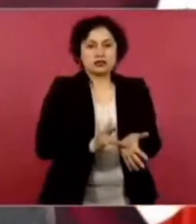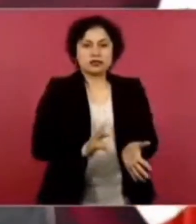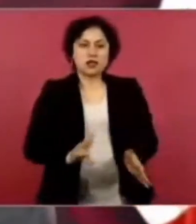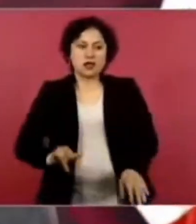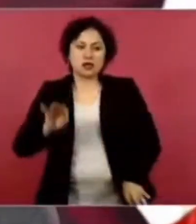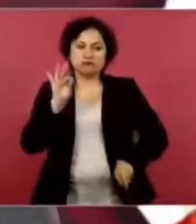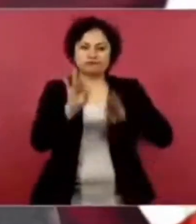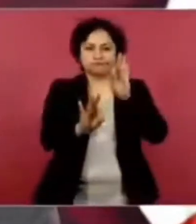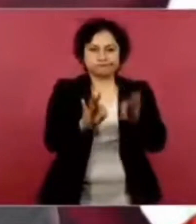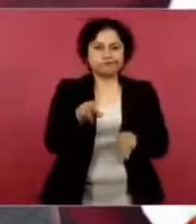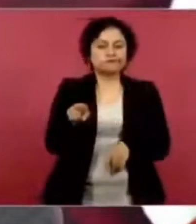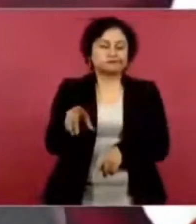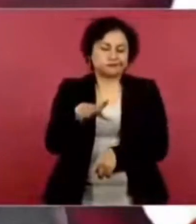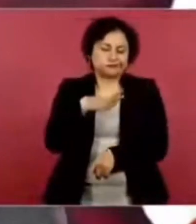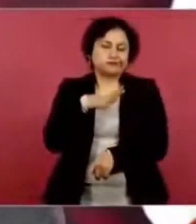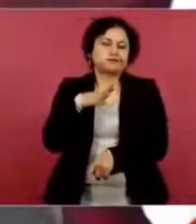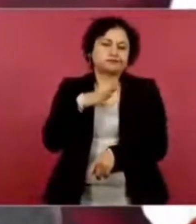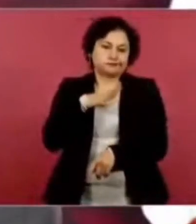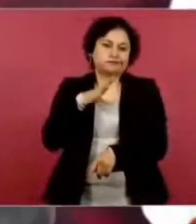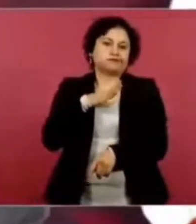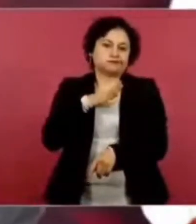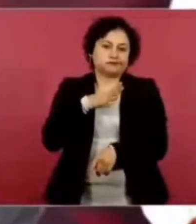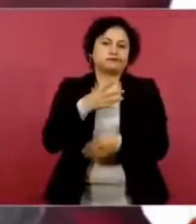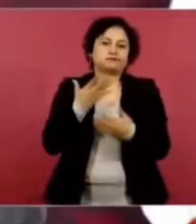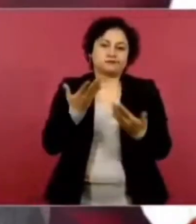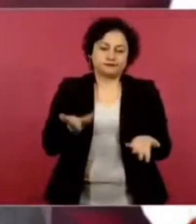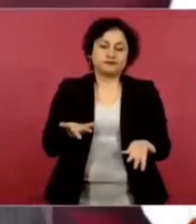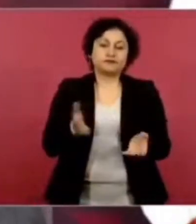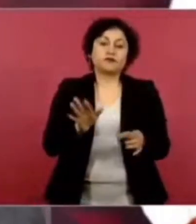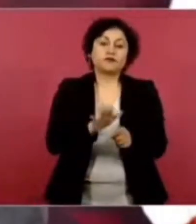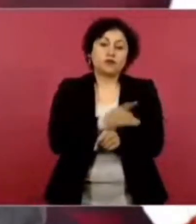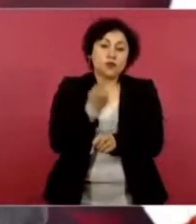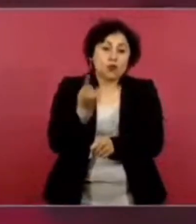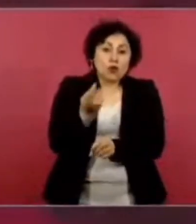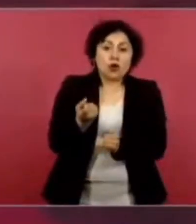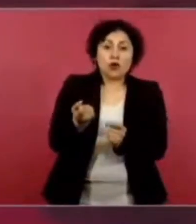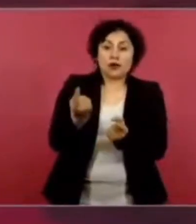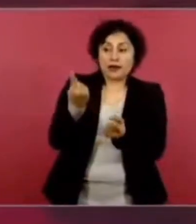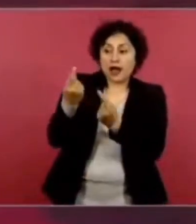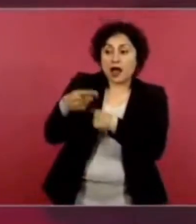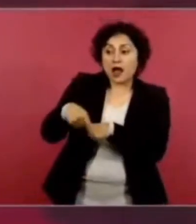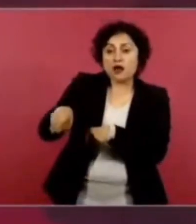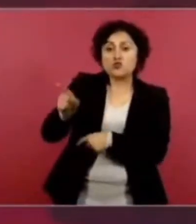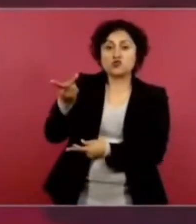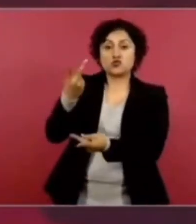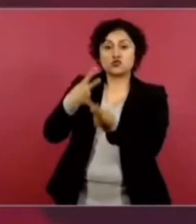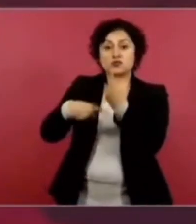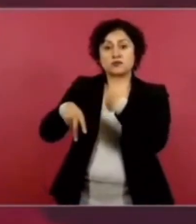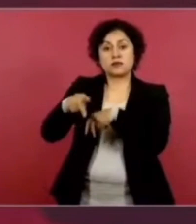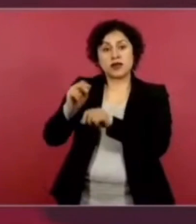porque algunos de los que vienen en la marcha son de los partidos,